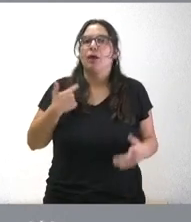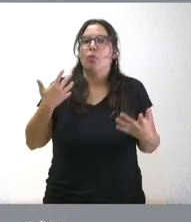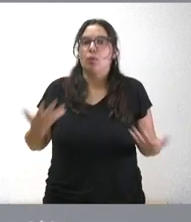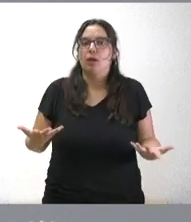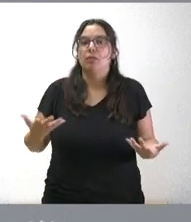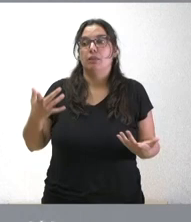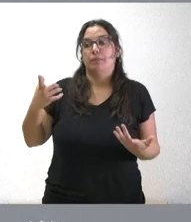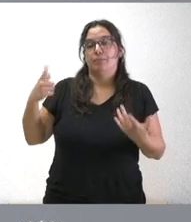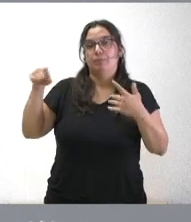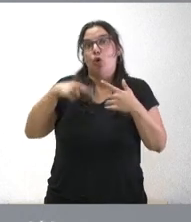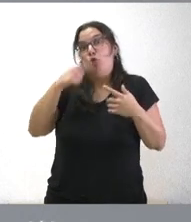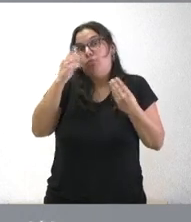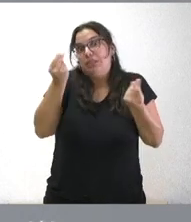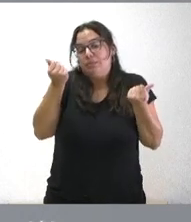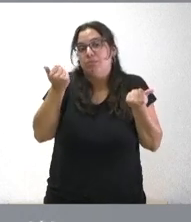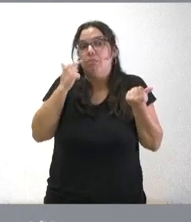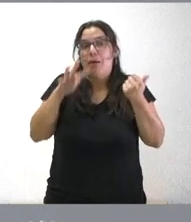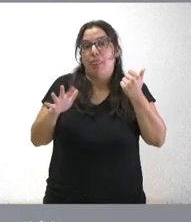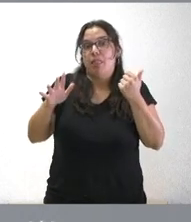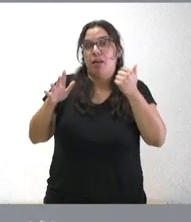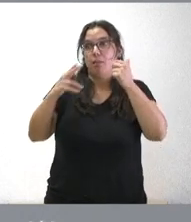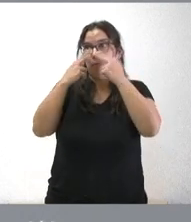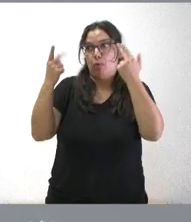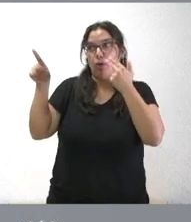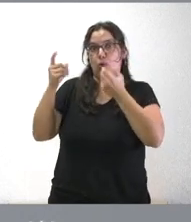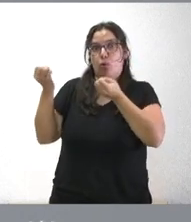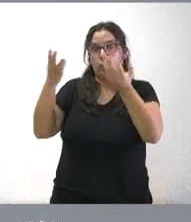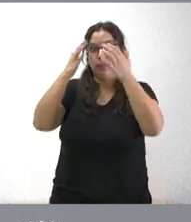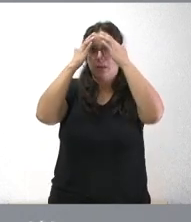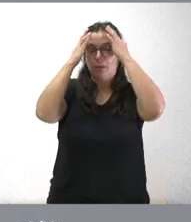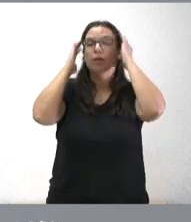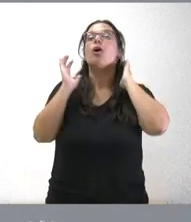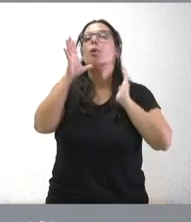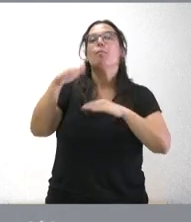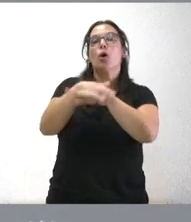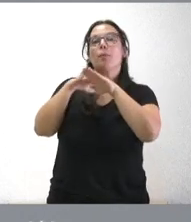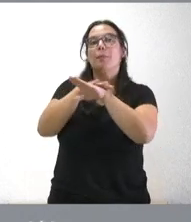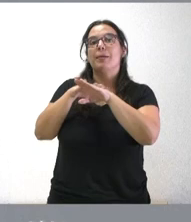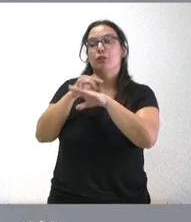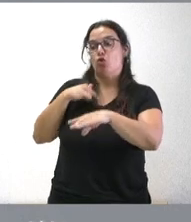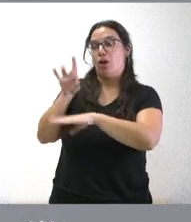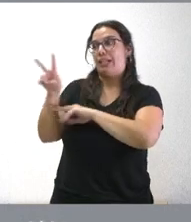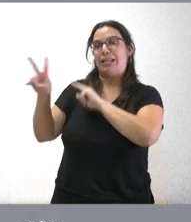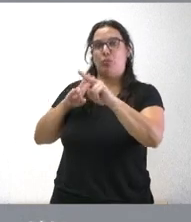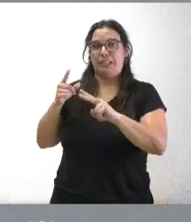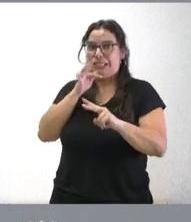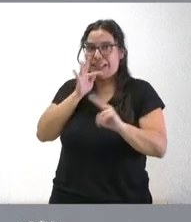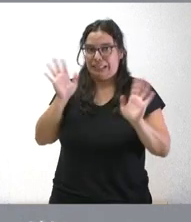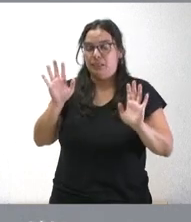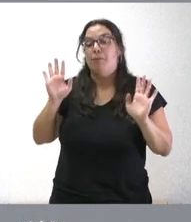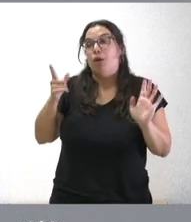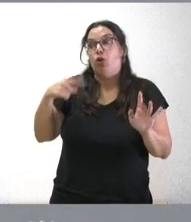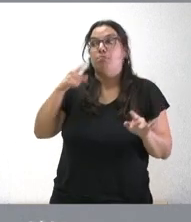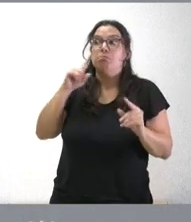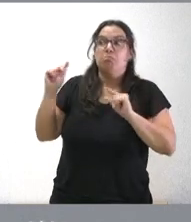o la impresión que tenemos que creo que es la que se ha manifestado públicamente no porque la ministra haya respondido mi carta que no la ha respondido sino por la impresión que tenemos